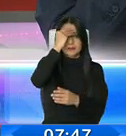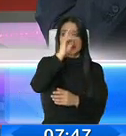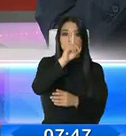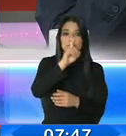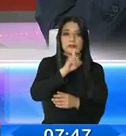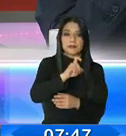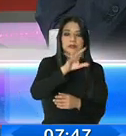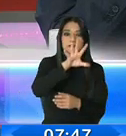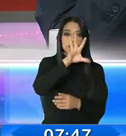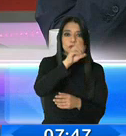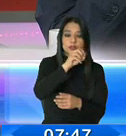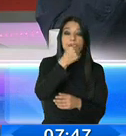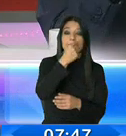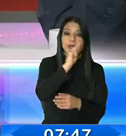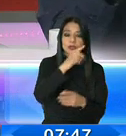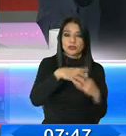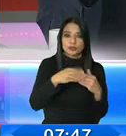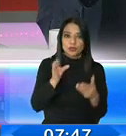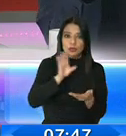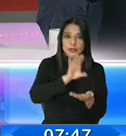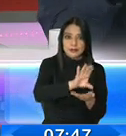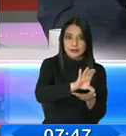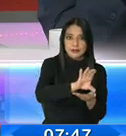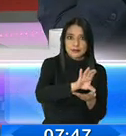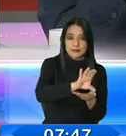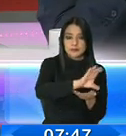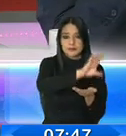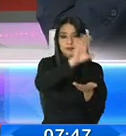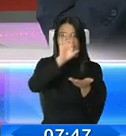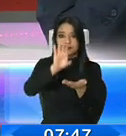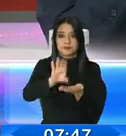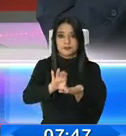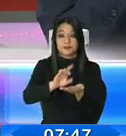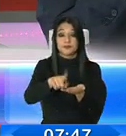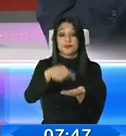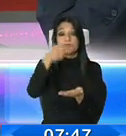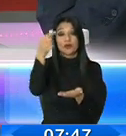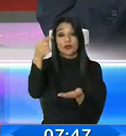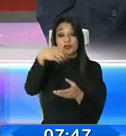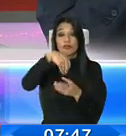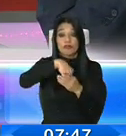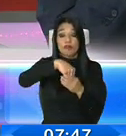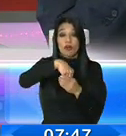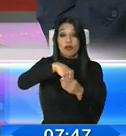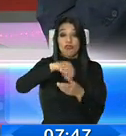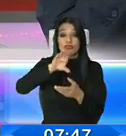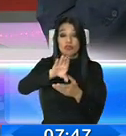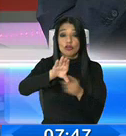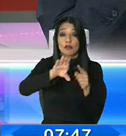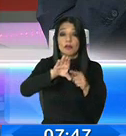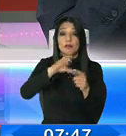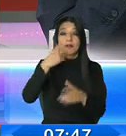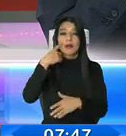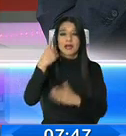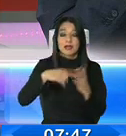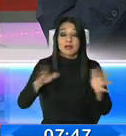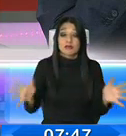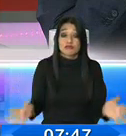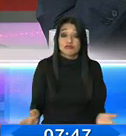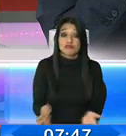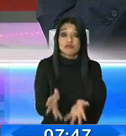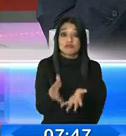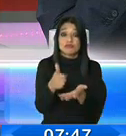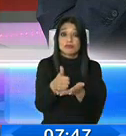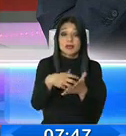.150 millones del fondo que hemos hablado. Tenemos este otro fondo, tenemos este otro fondo para incentivar para a